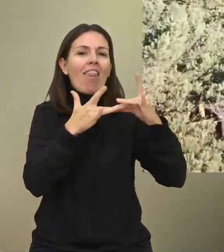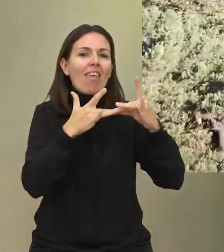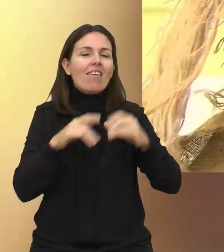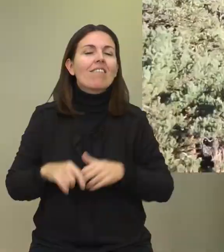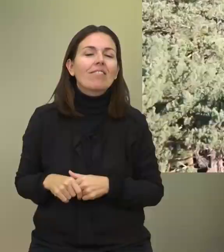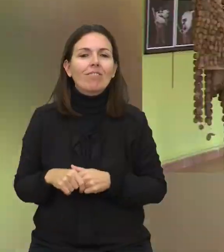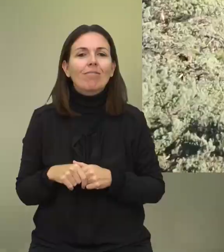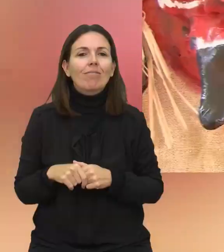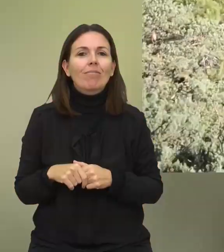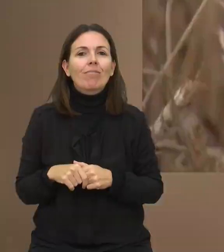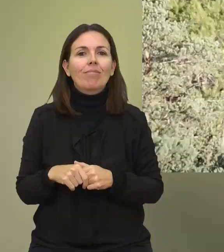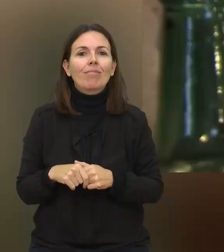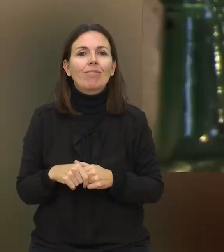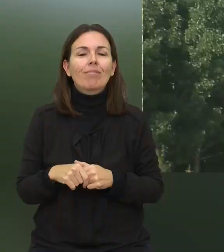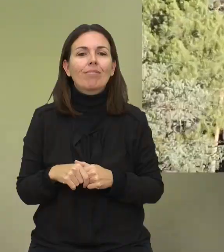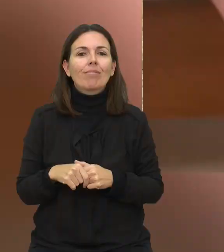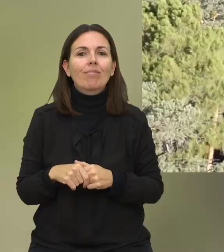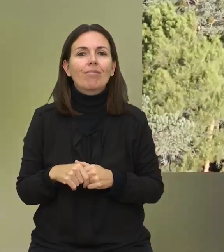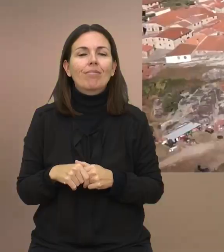LIDER.